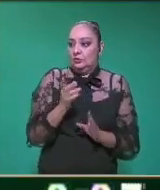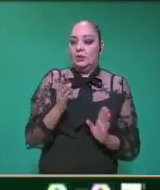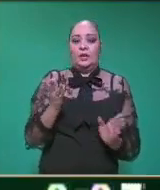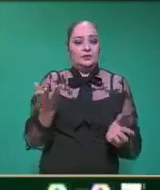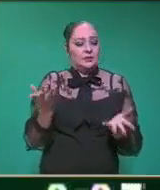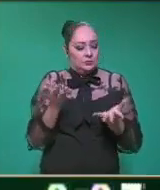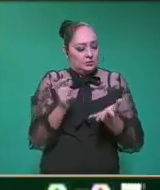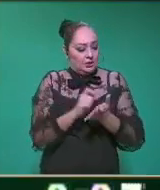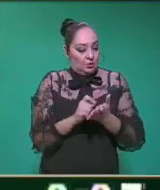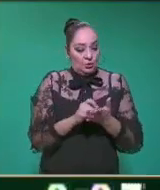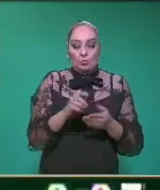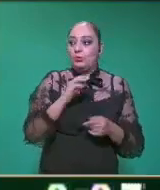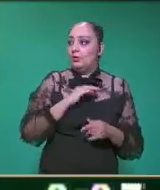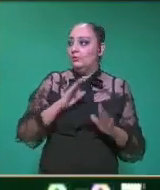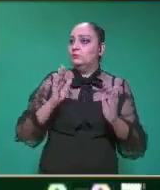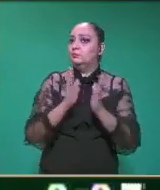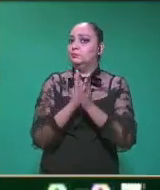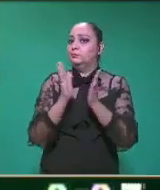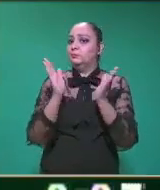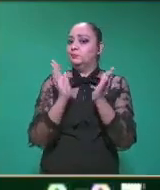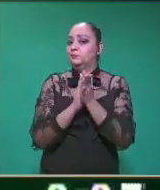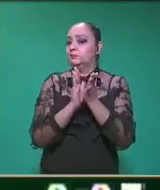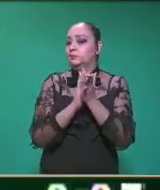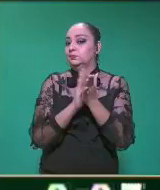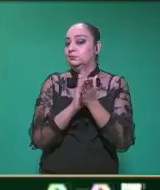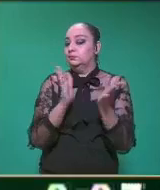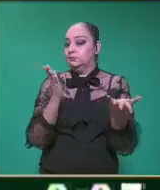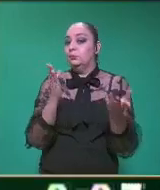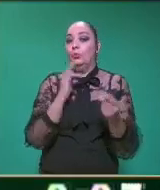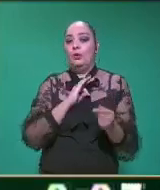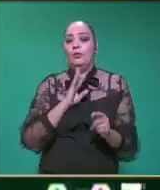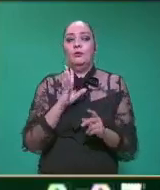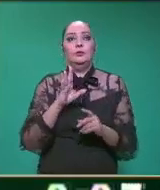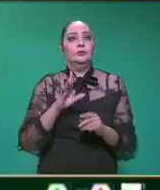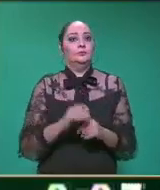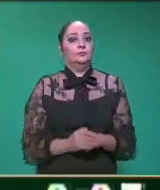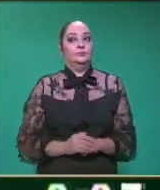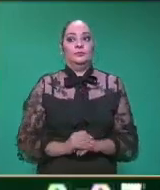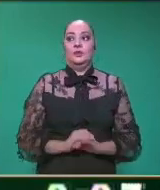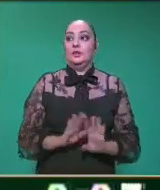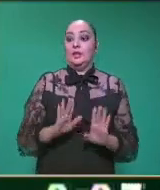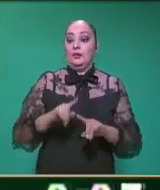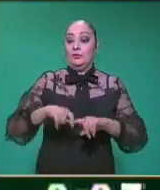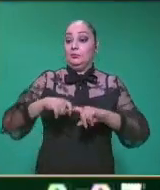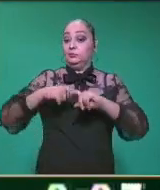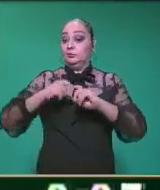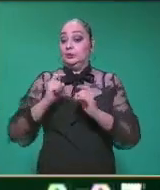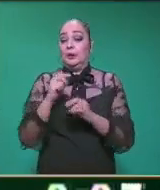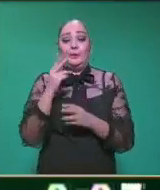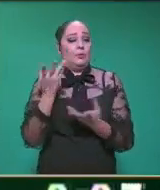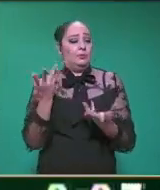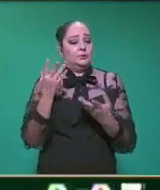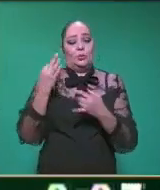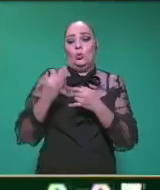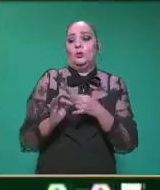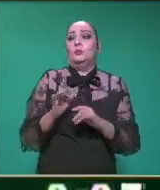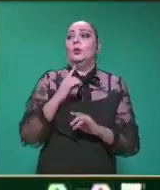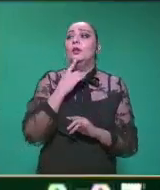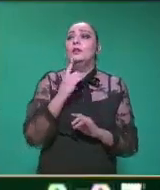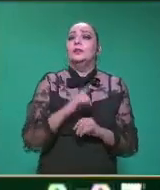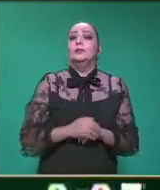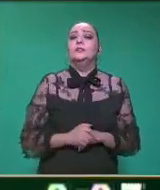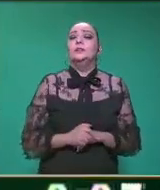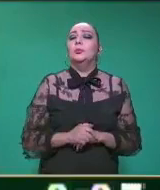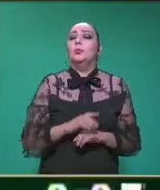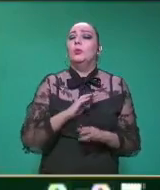construyendo lo puedo aplaudir. Excelente. Excelente. A ver. Una antes de irnos a corte vamos a ver aquí nuestra canción siguiente.